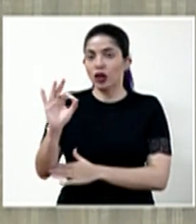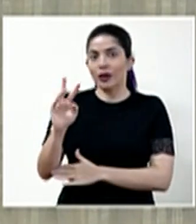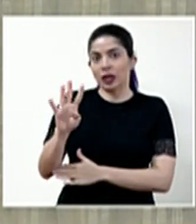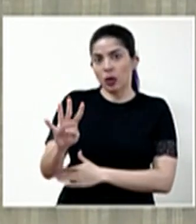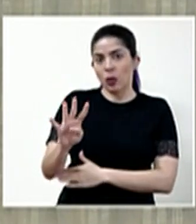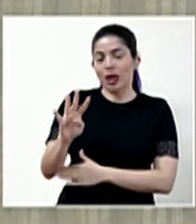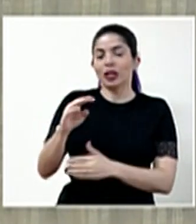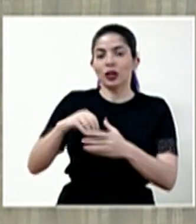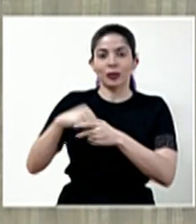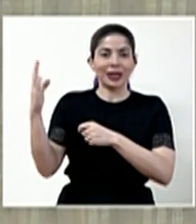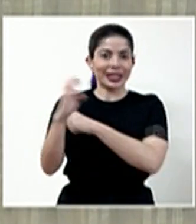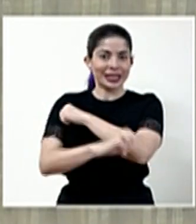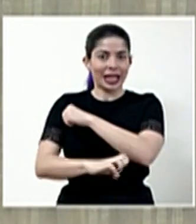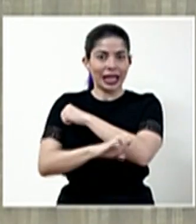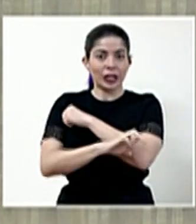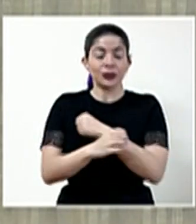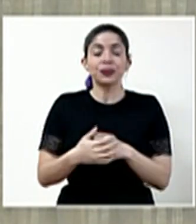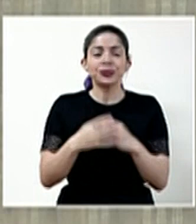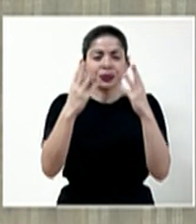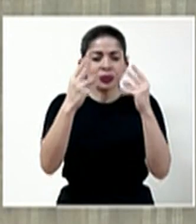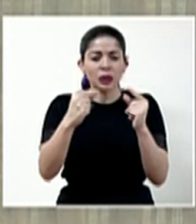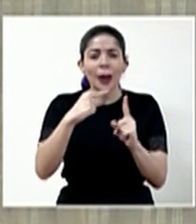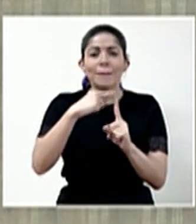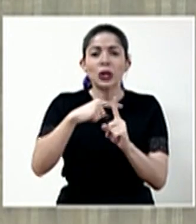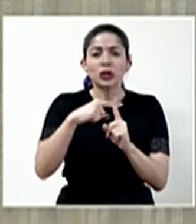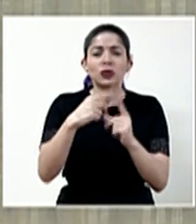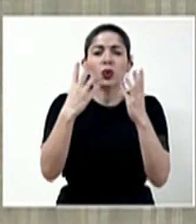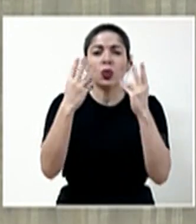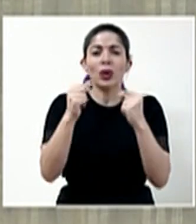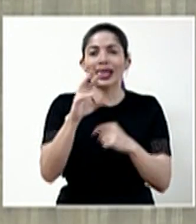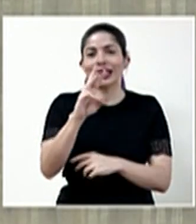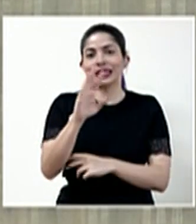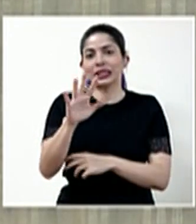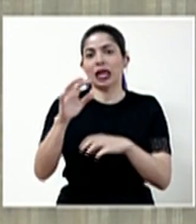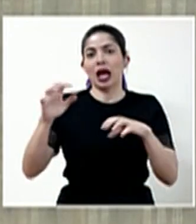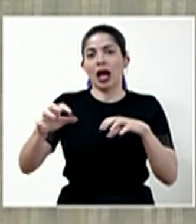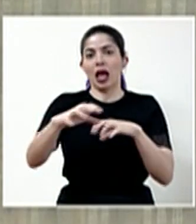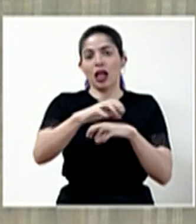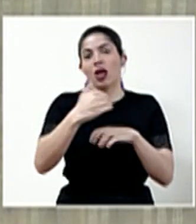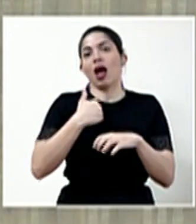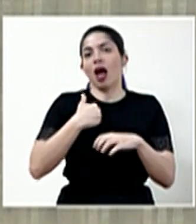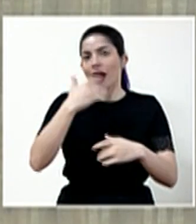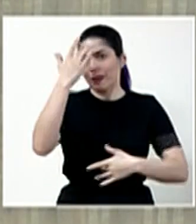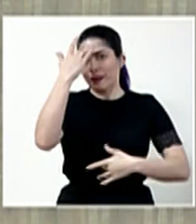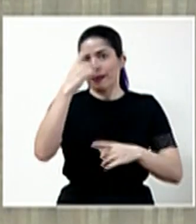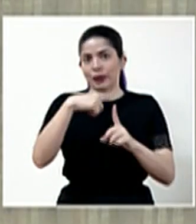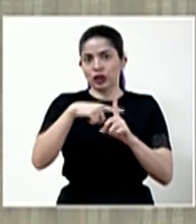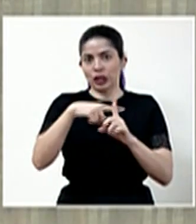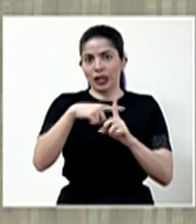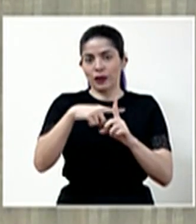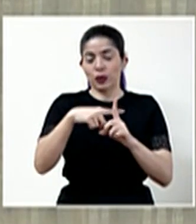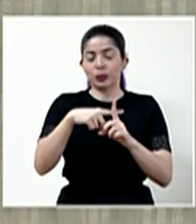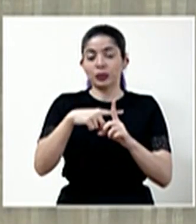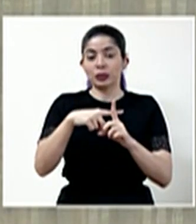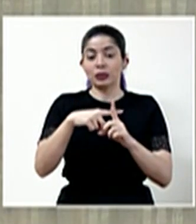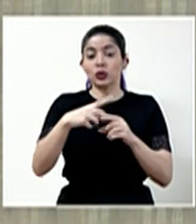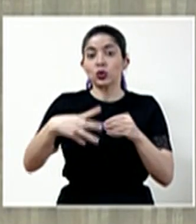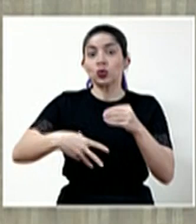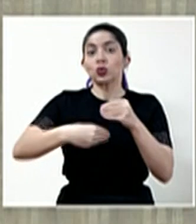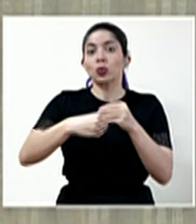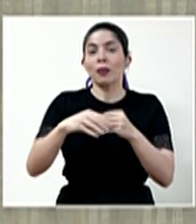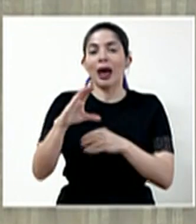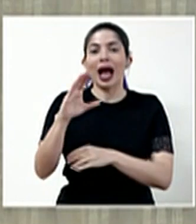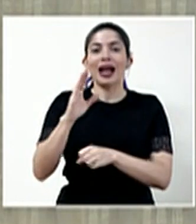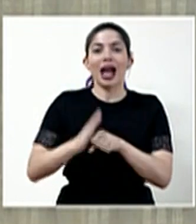extranjeros. Se contabilizan casos positivos en 65 cantones. En este caso se suma